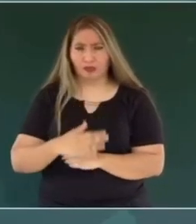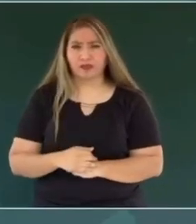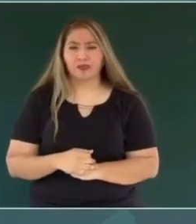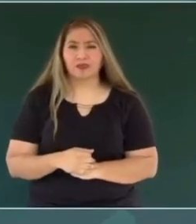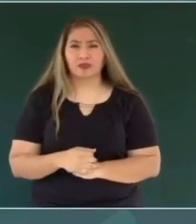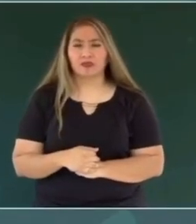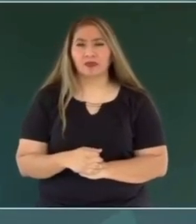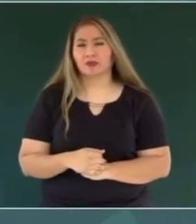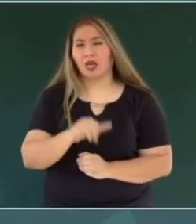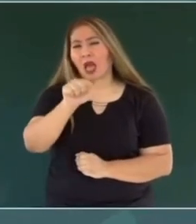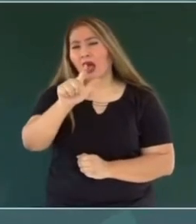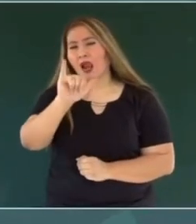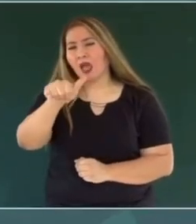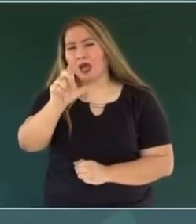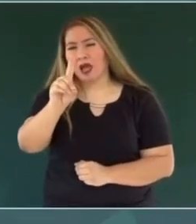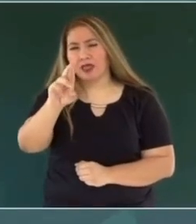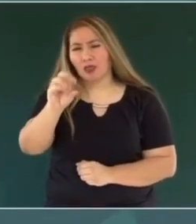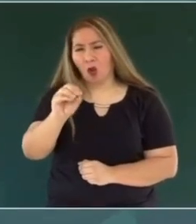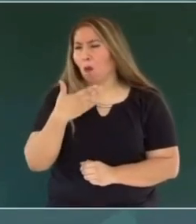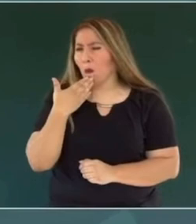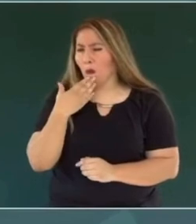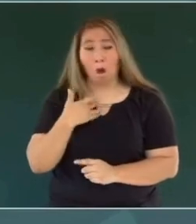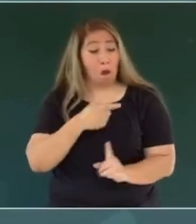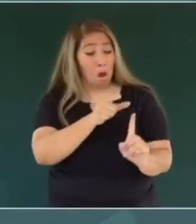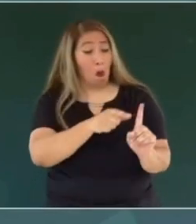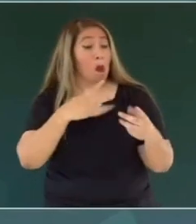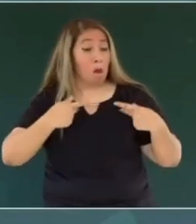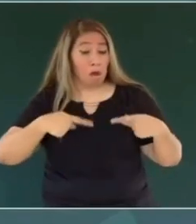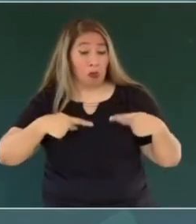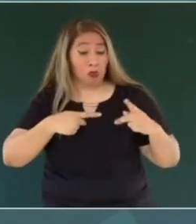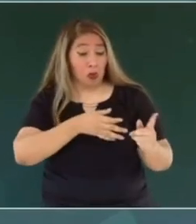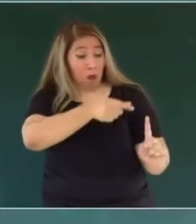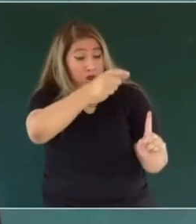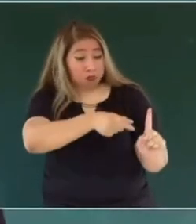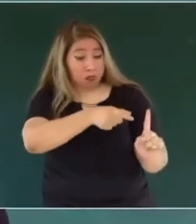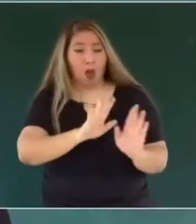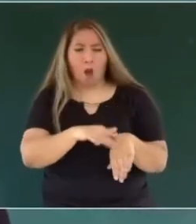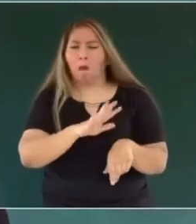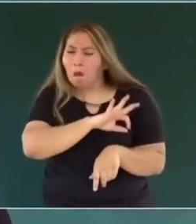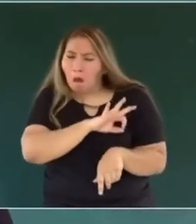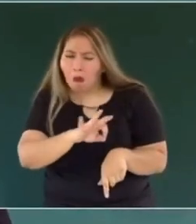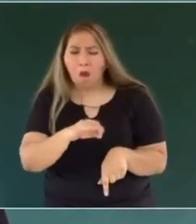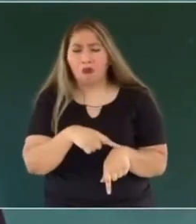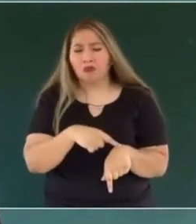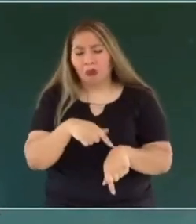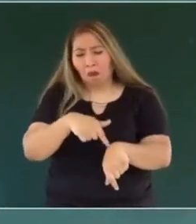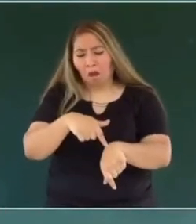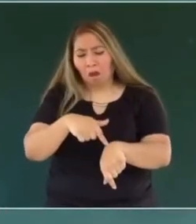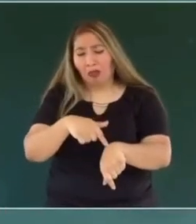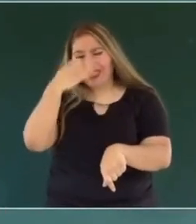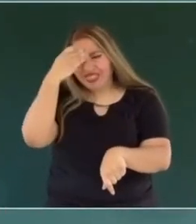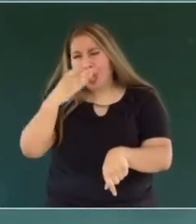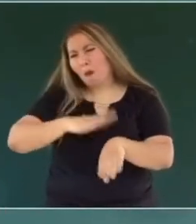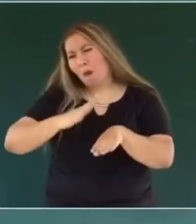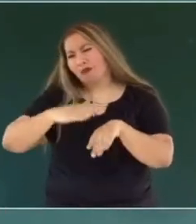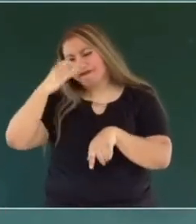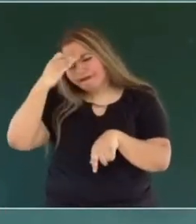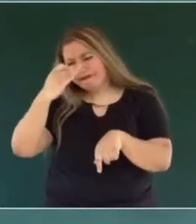Alejandro Germanero es un hombre íntegro. Puede ser que se tarde el proceso en algunas